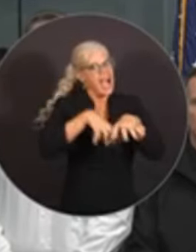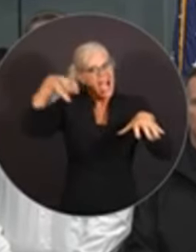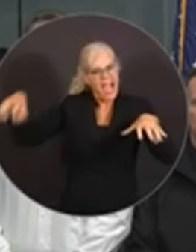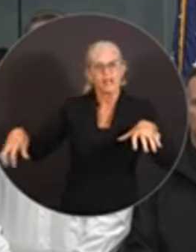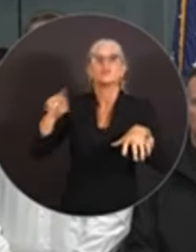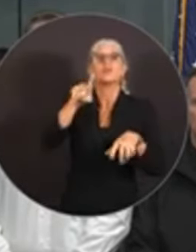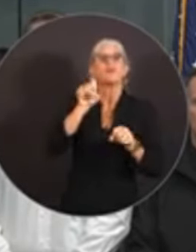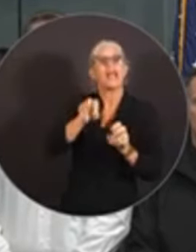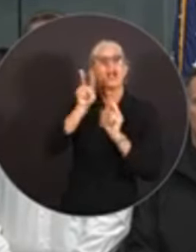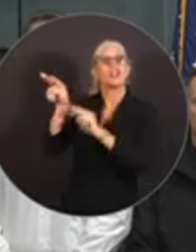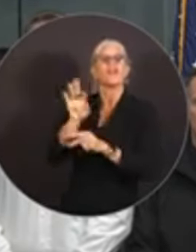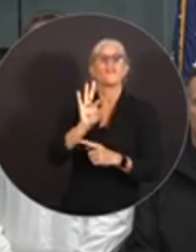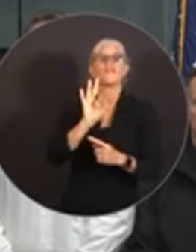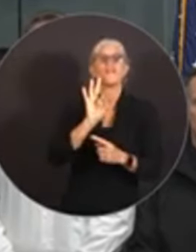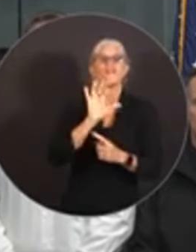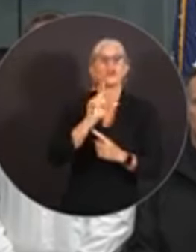ventanas.